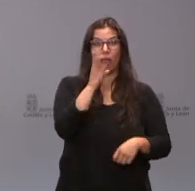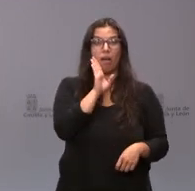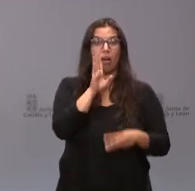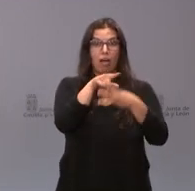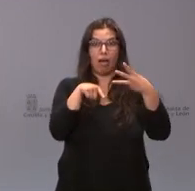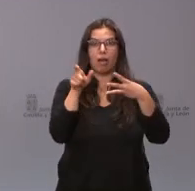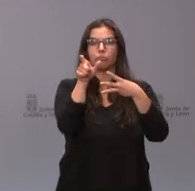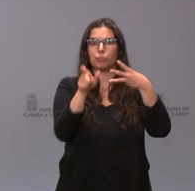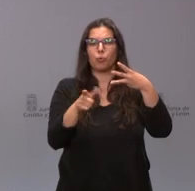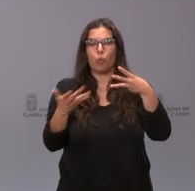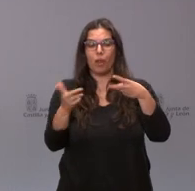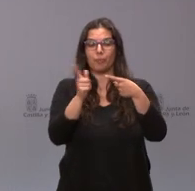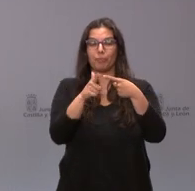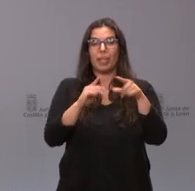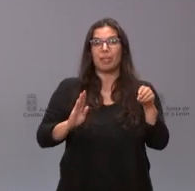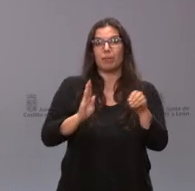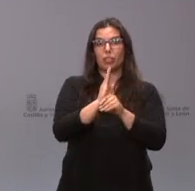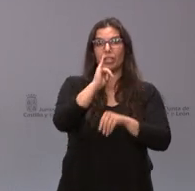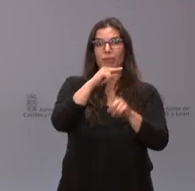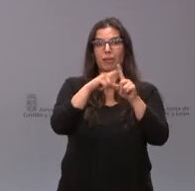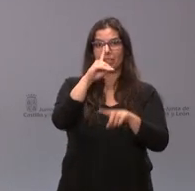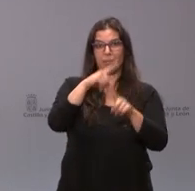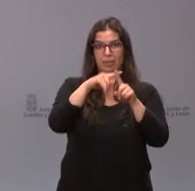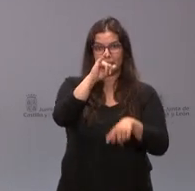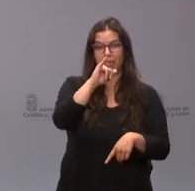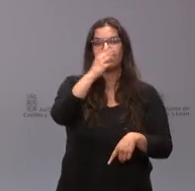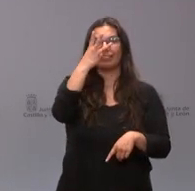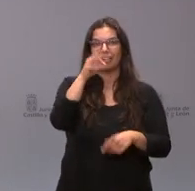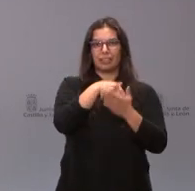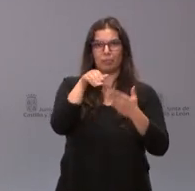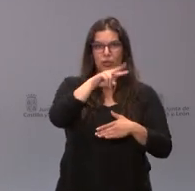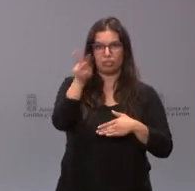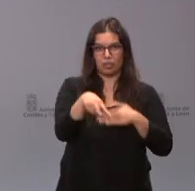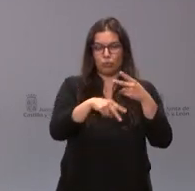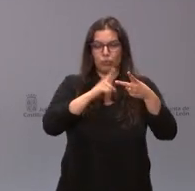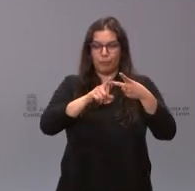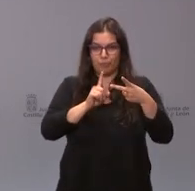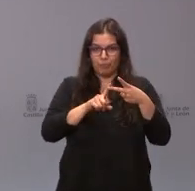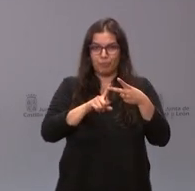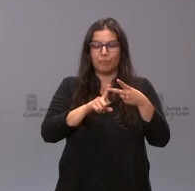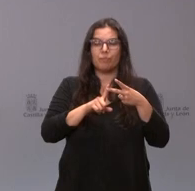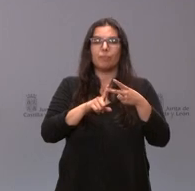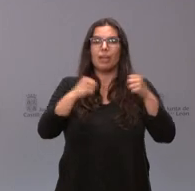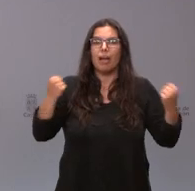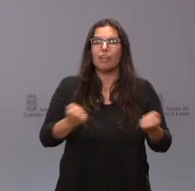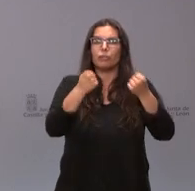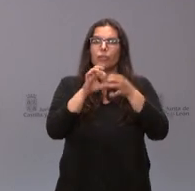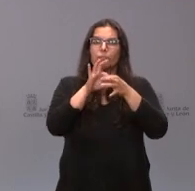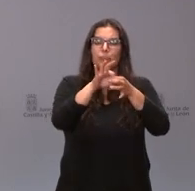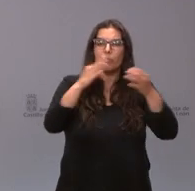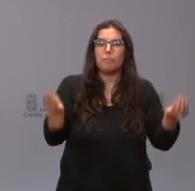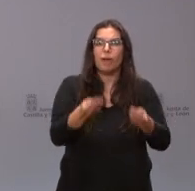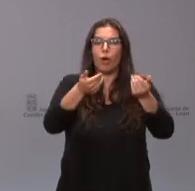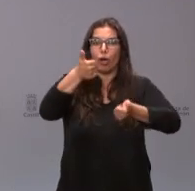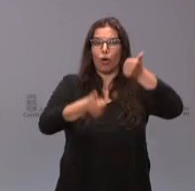fondos es el siguiente. Para inversiones en I+, de Masí, son 30 millones de euros. Para actuaciones vinculadas a la mejora de la